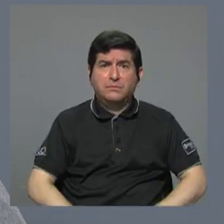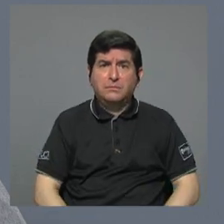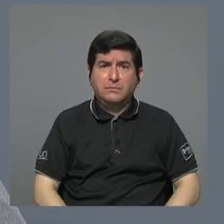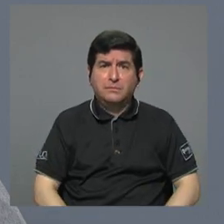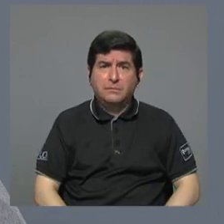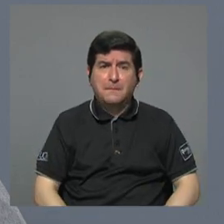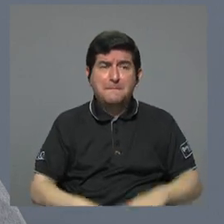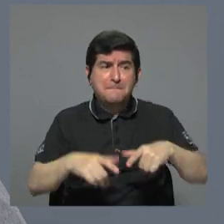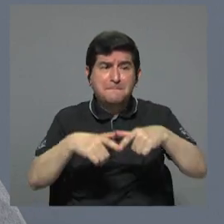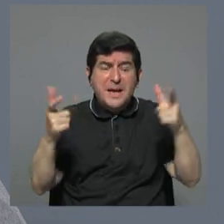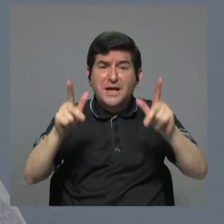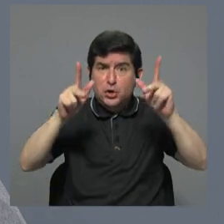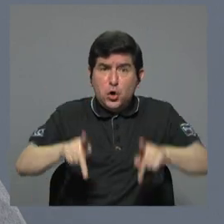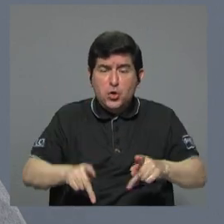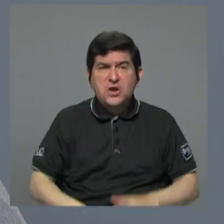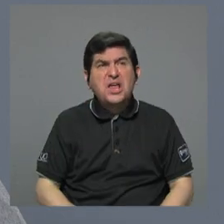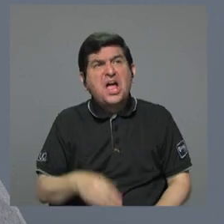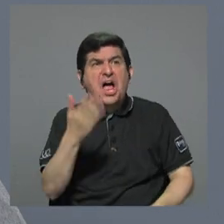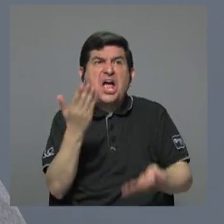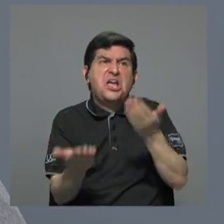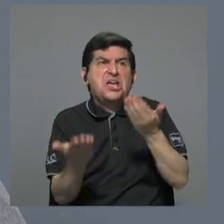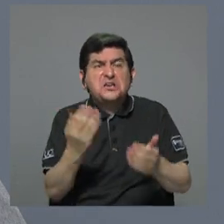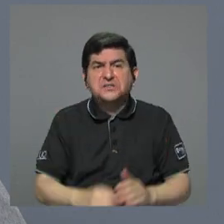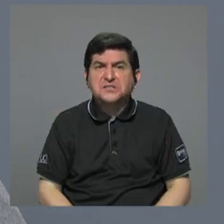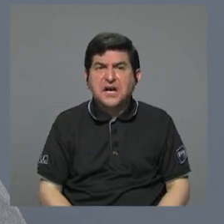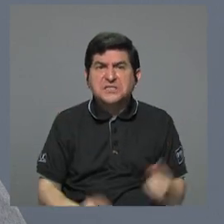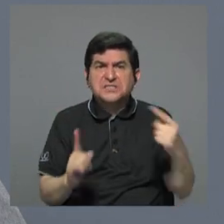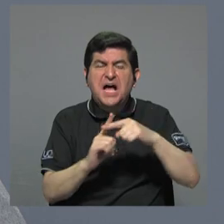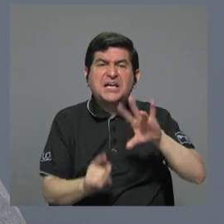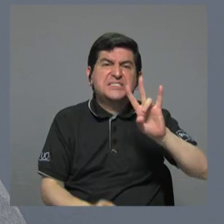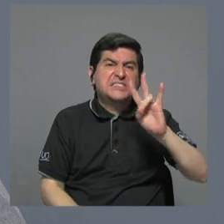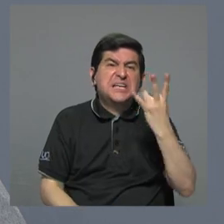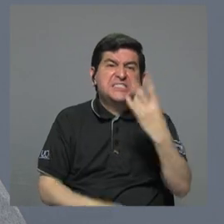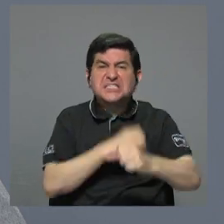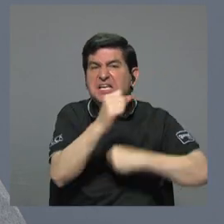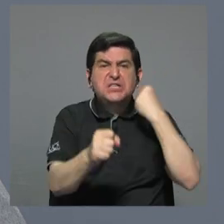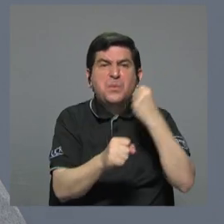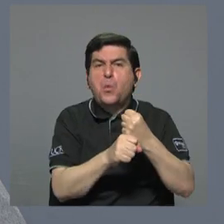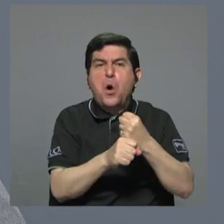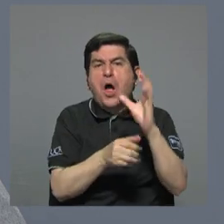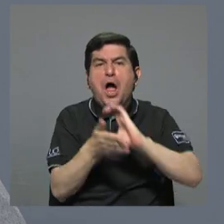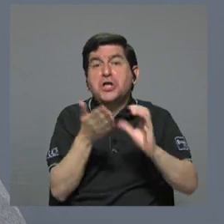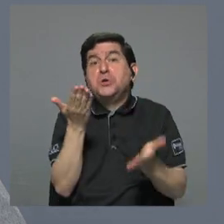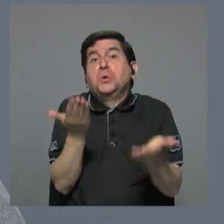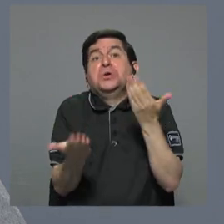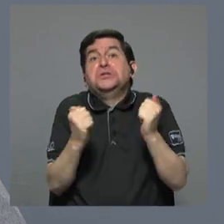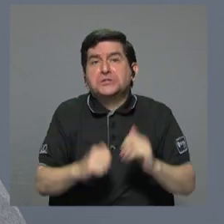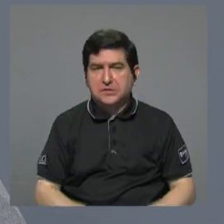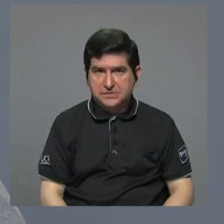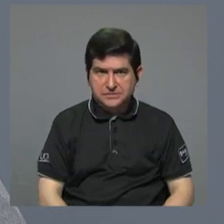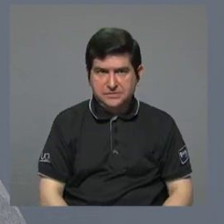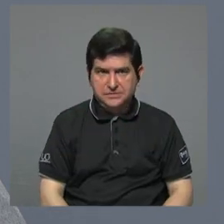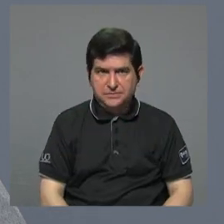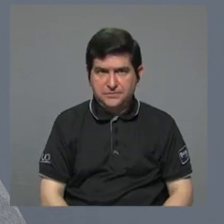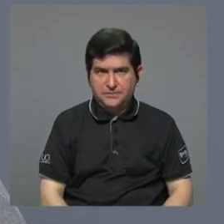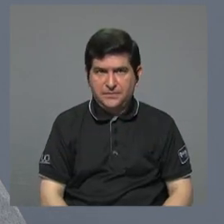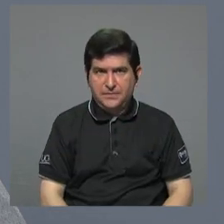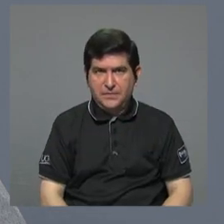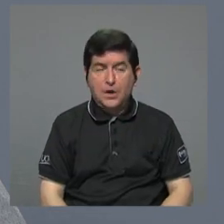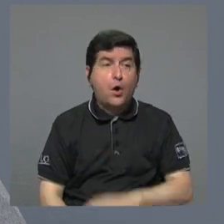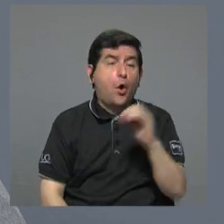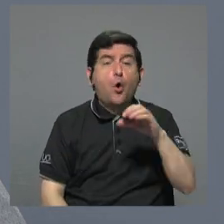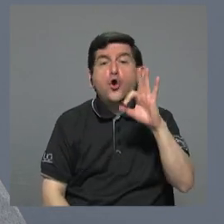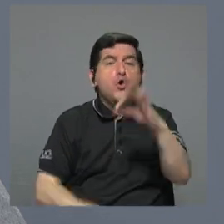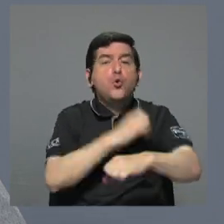La gran cantidad de personas llega hasta séptimo año, a lo mucho, sino hace nueve